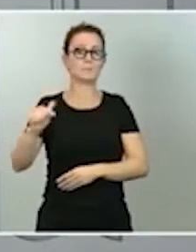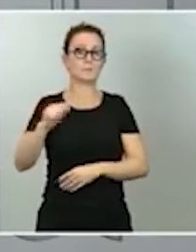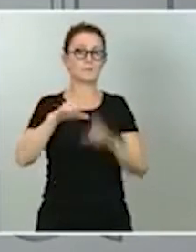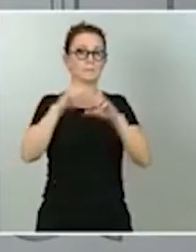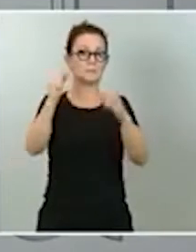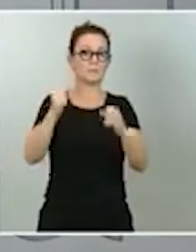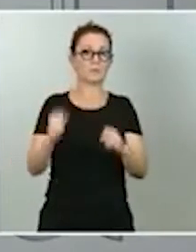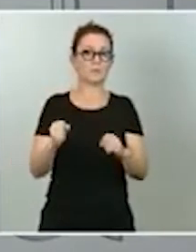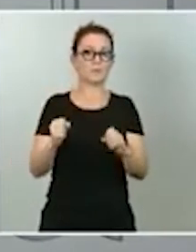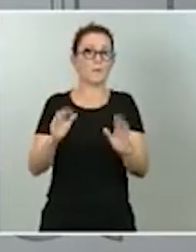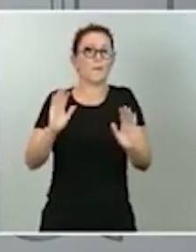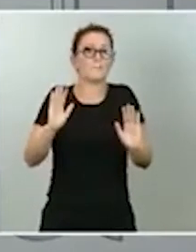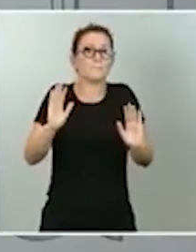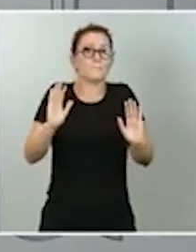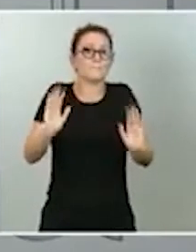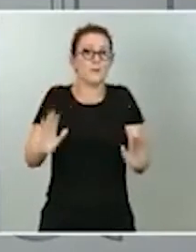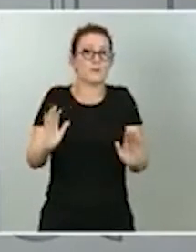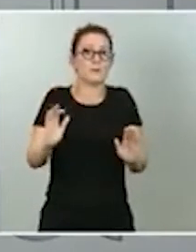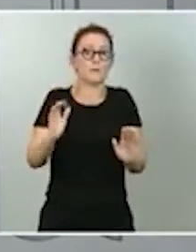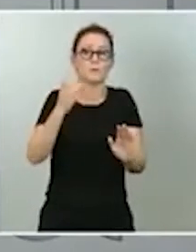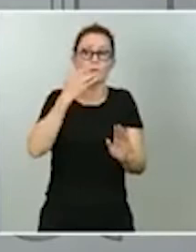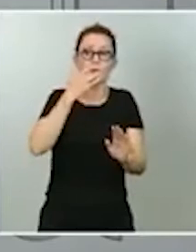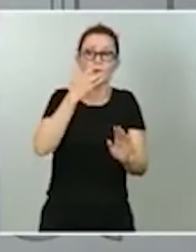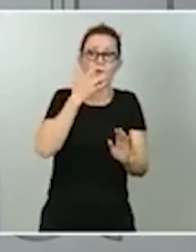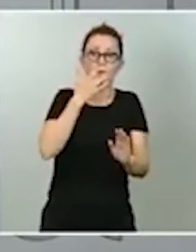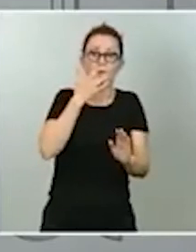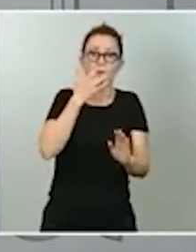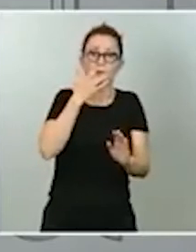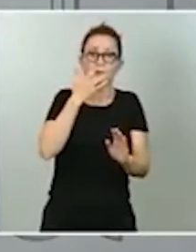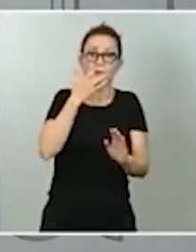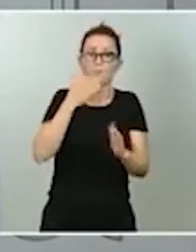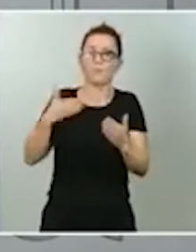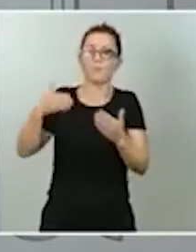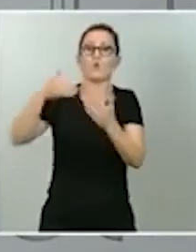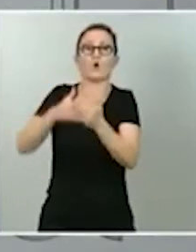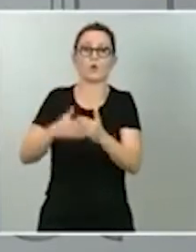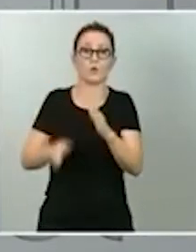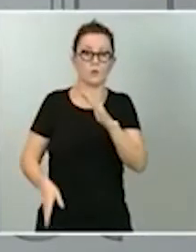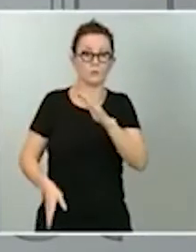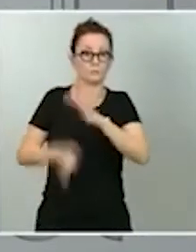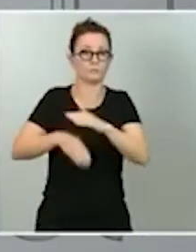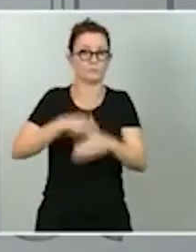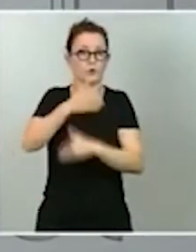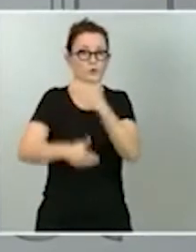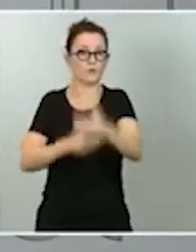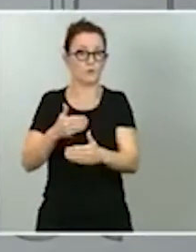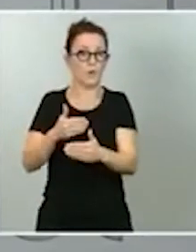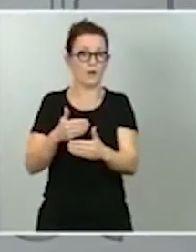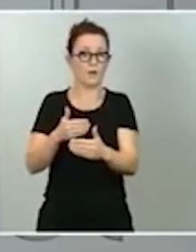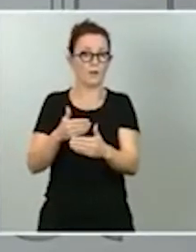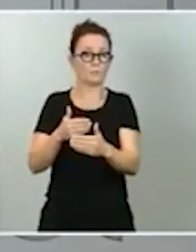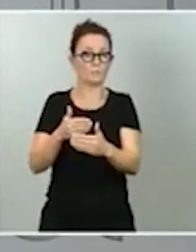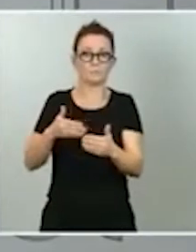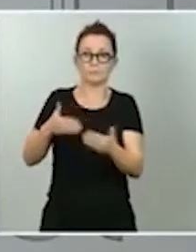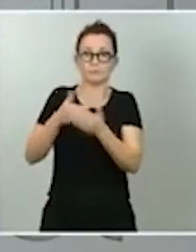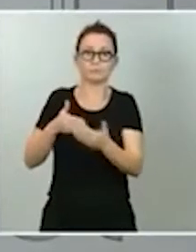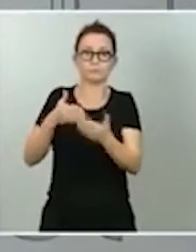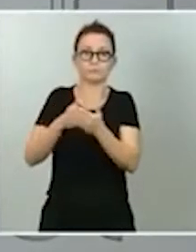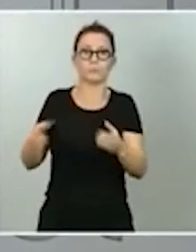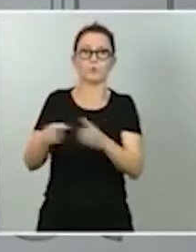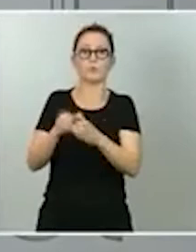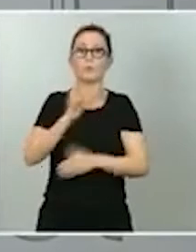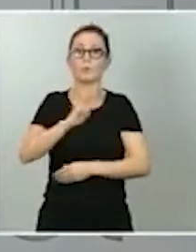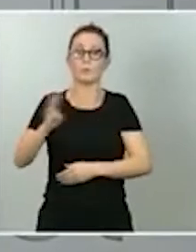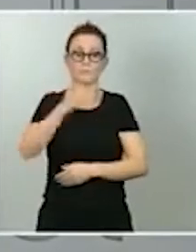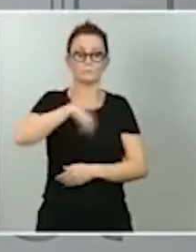descartamos que, en caso de que se produzca ese bloqueo activo, ese veto, por parte del Partido Popular, trabajemos